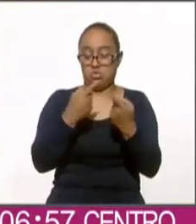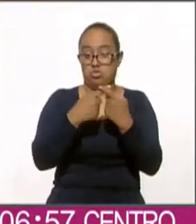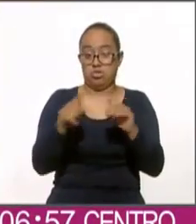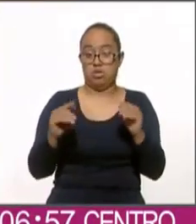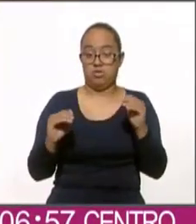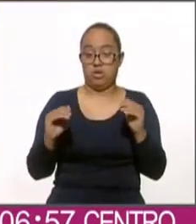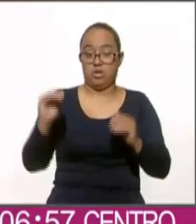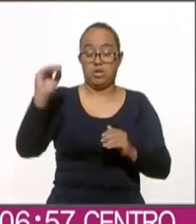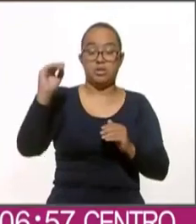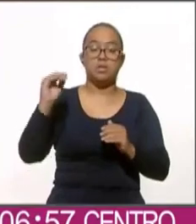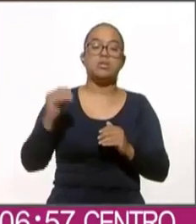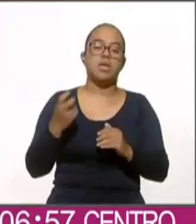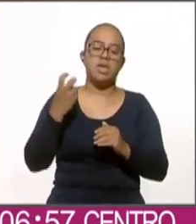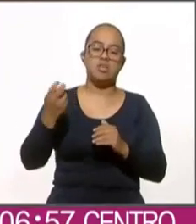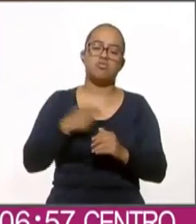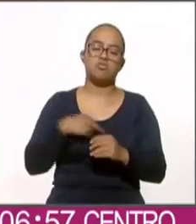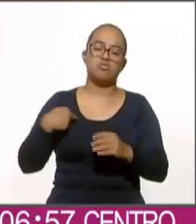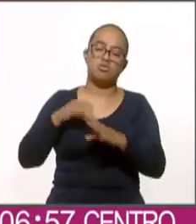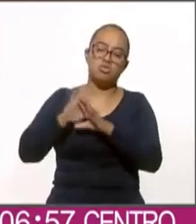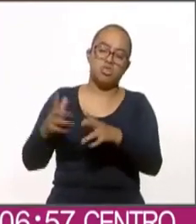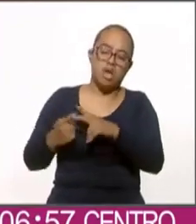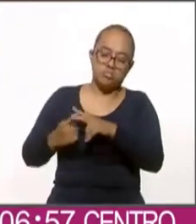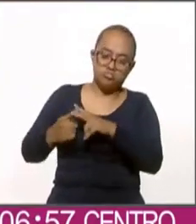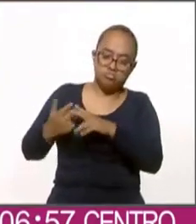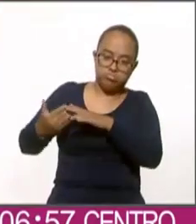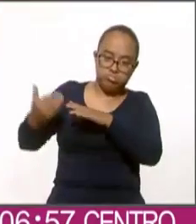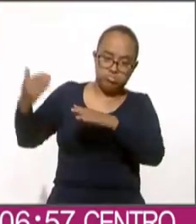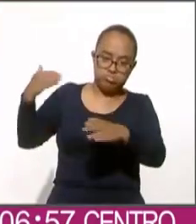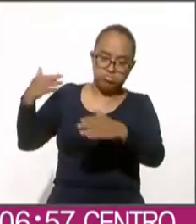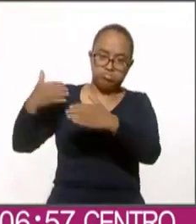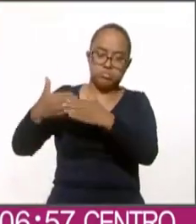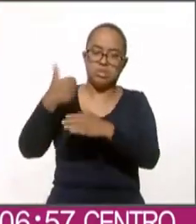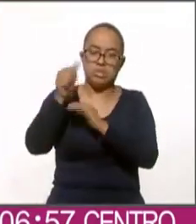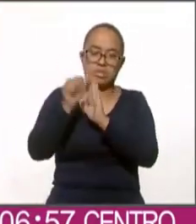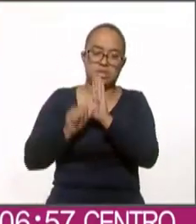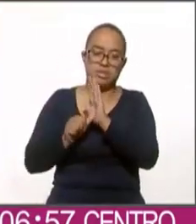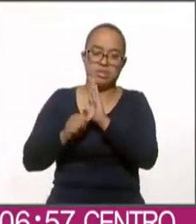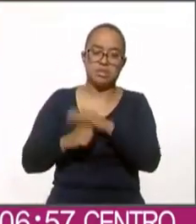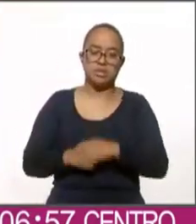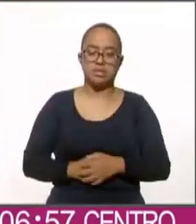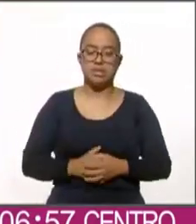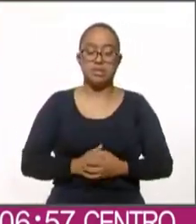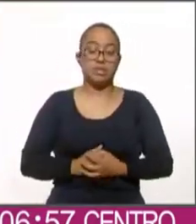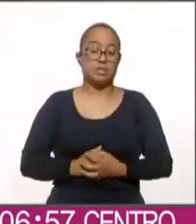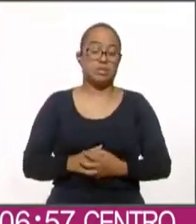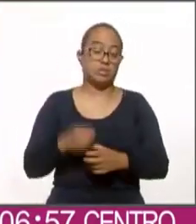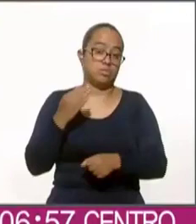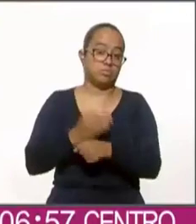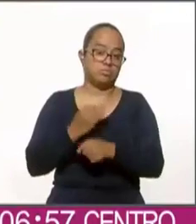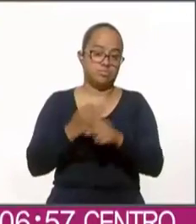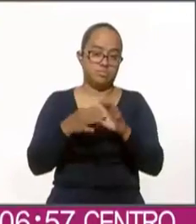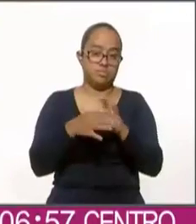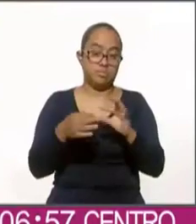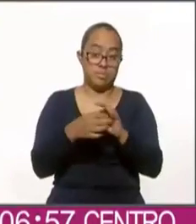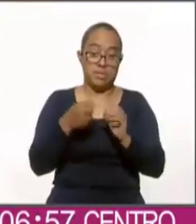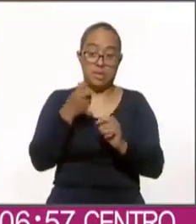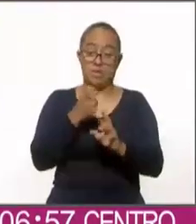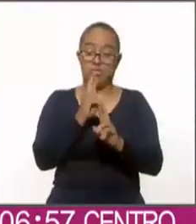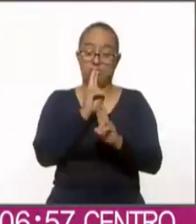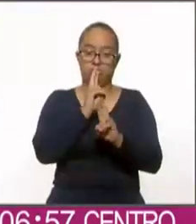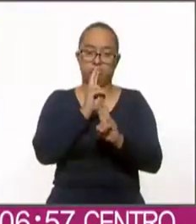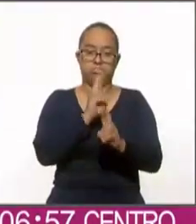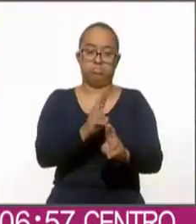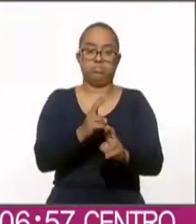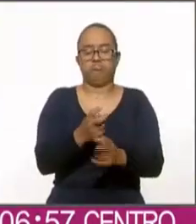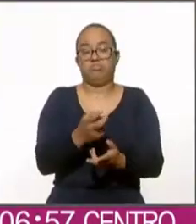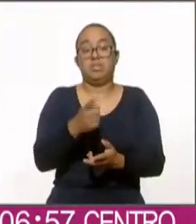obtuvo es lo que veníamos midiendo prácticamente en los últimos seis meses ahora por lo que nos dices Paco estos resultados no tendrían